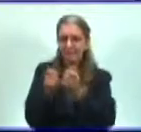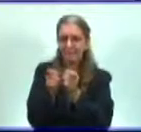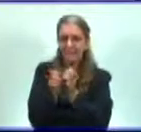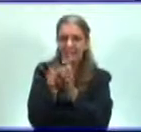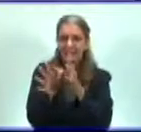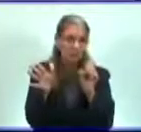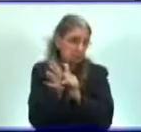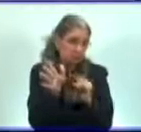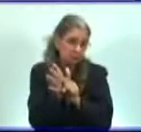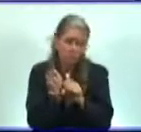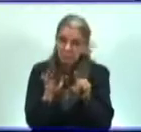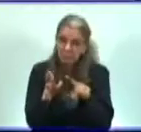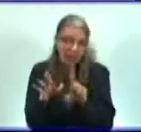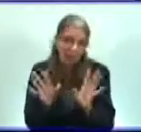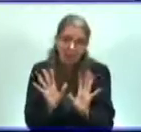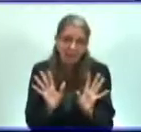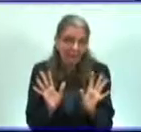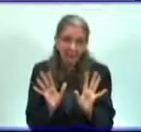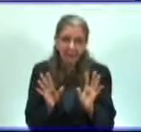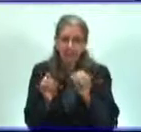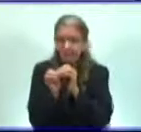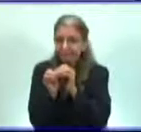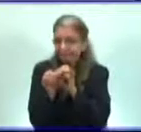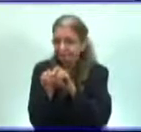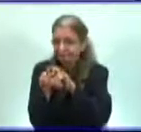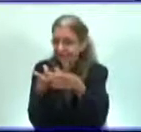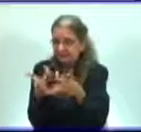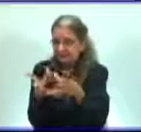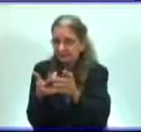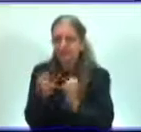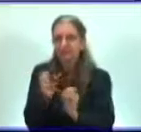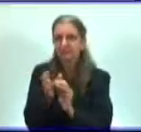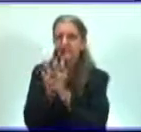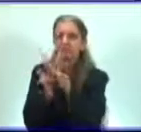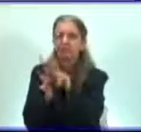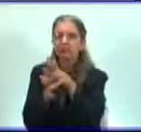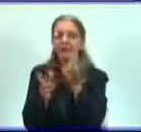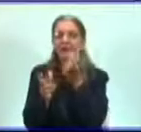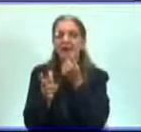de las células que se le denomina al ISIS y salen al exterior.